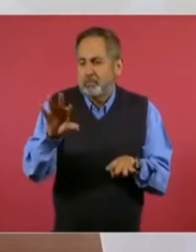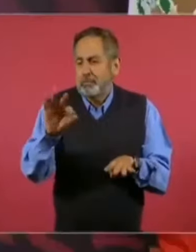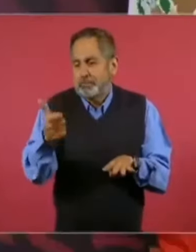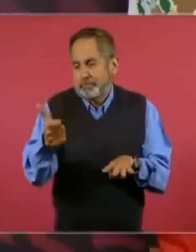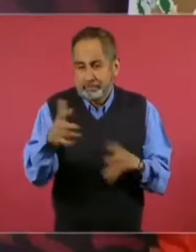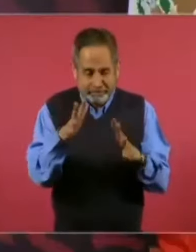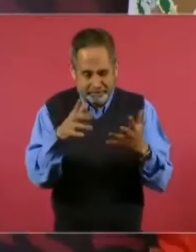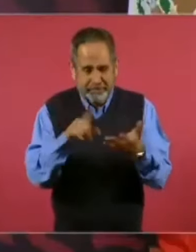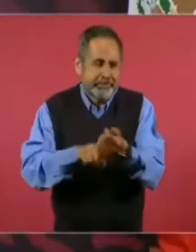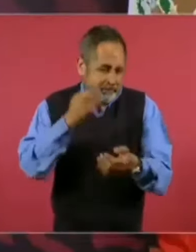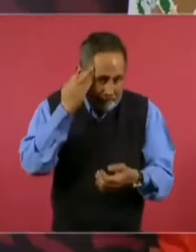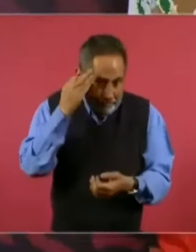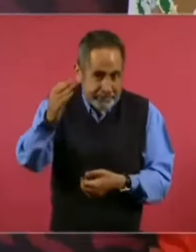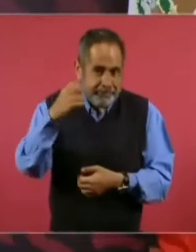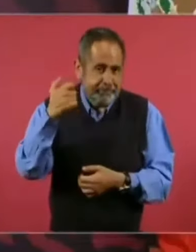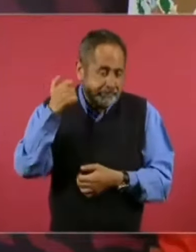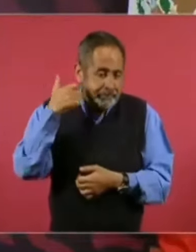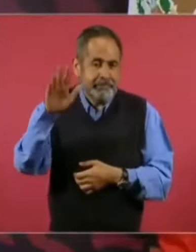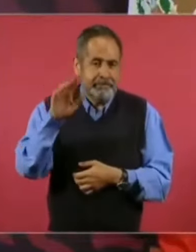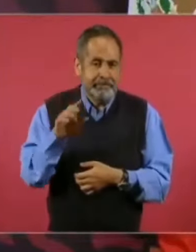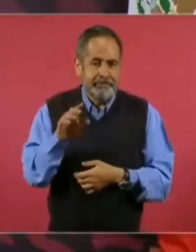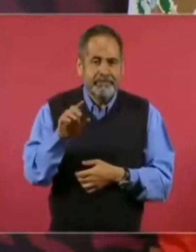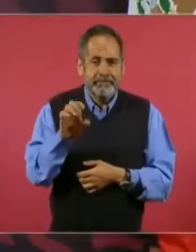más o menos.